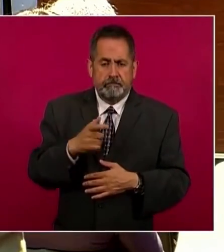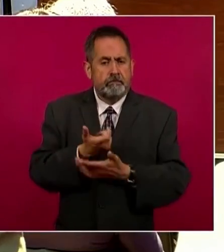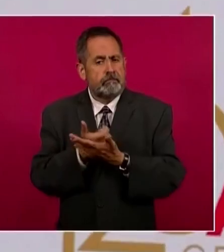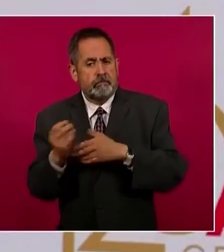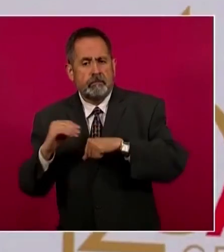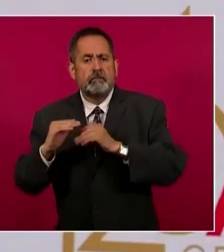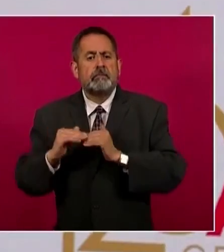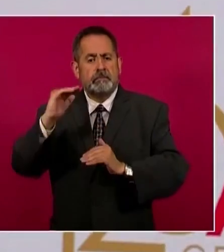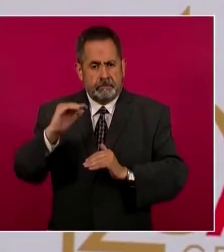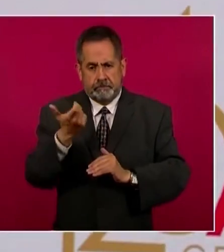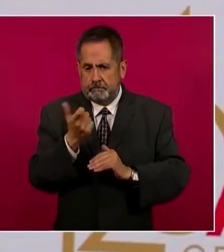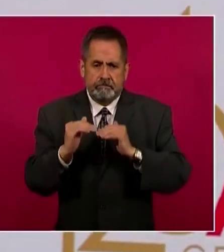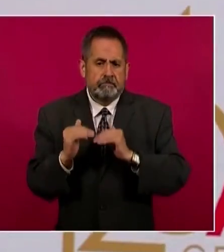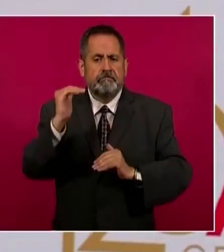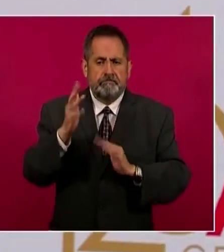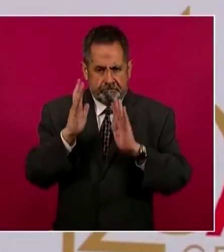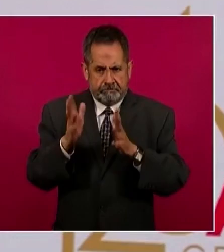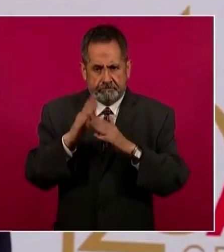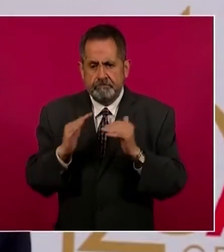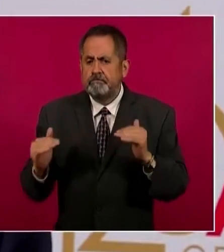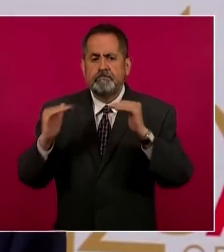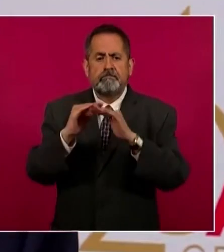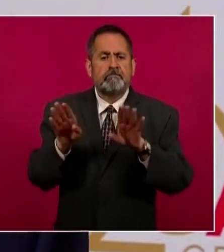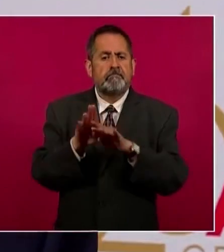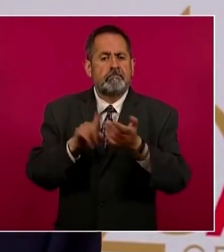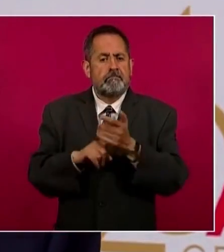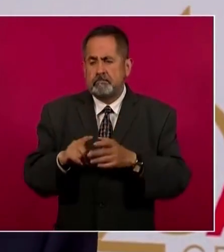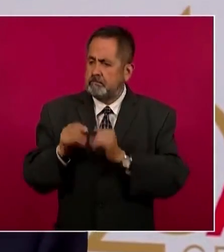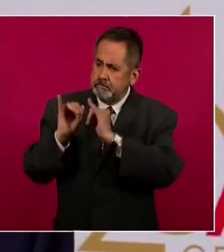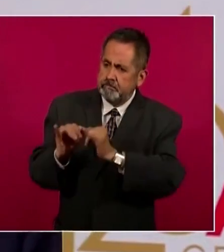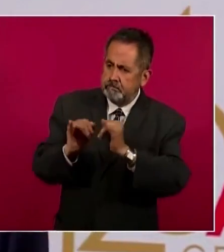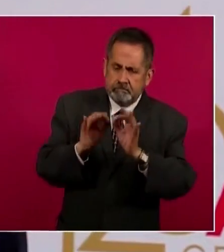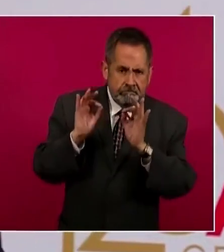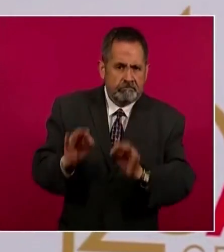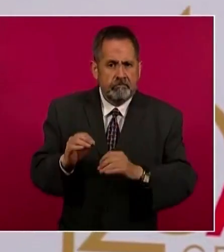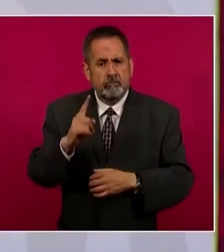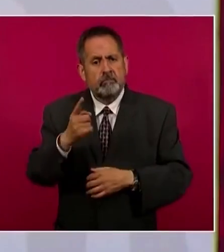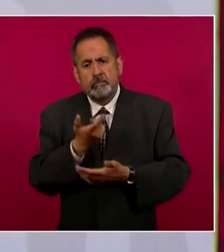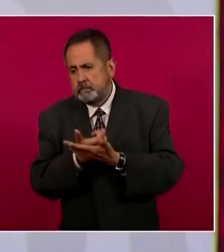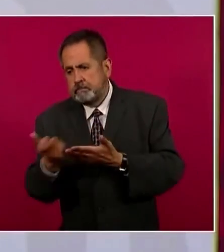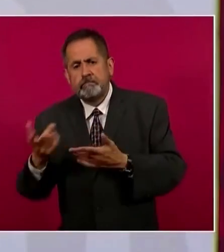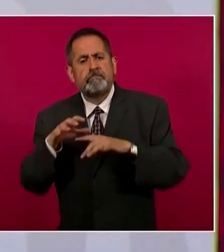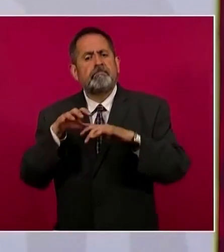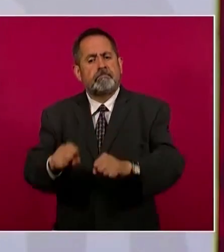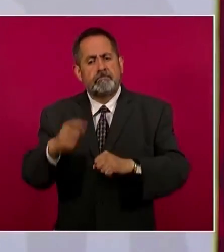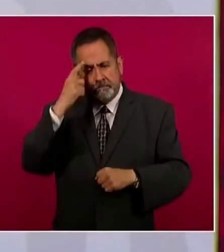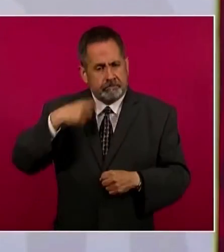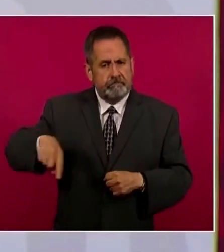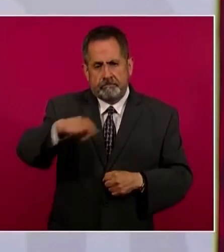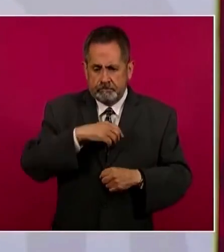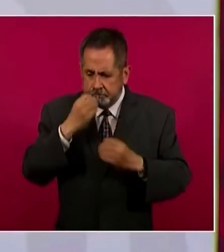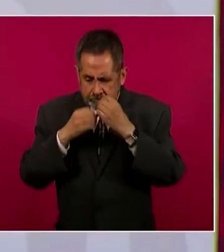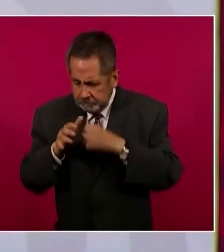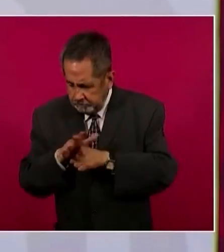salarios mínimos. Ya logramos que estén al nivel de la línea del bienestar individual, que a una persona le alcance un salario mínimo para la canasta